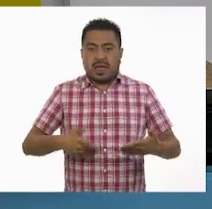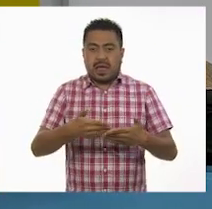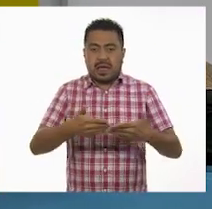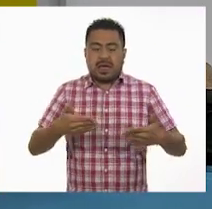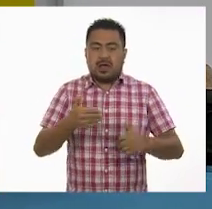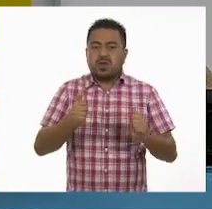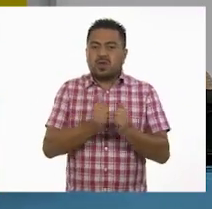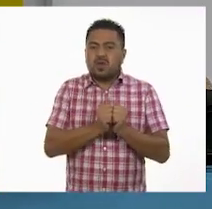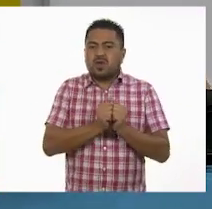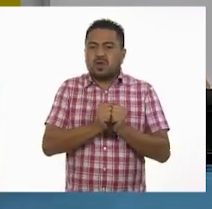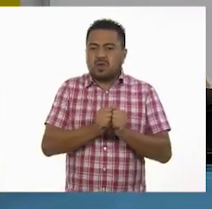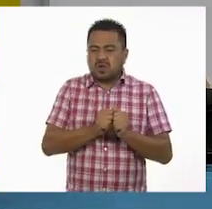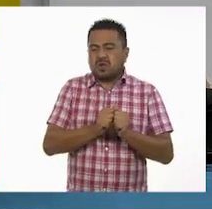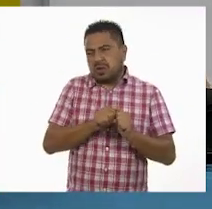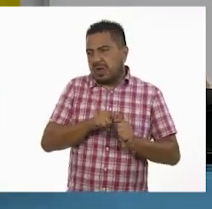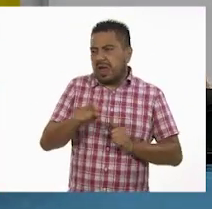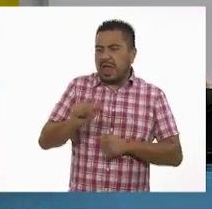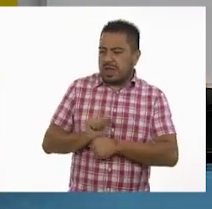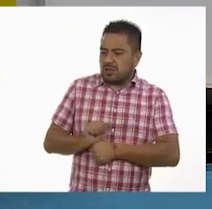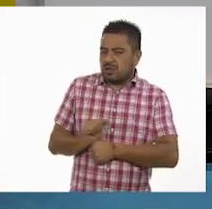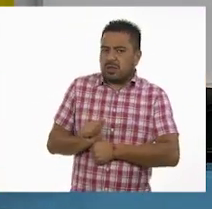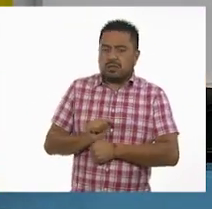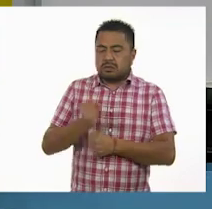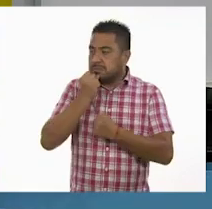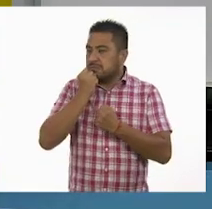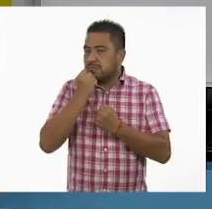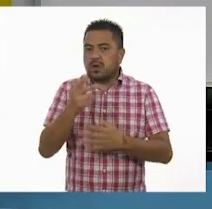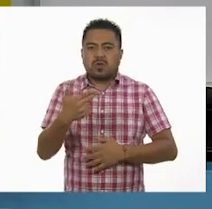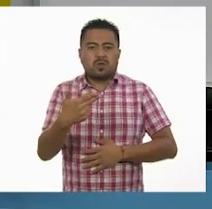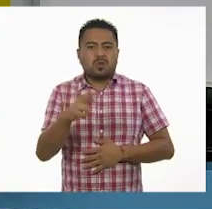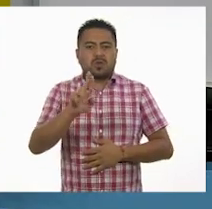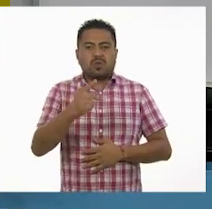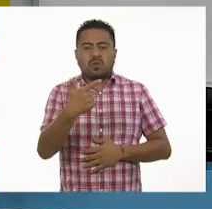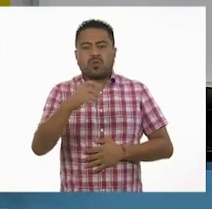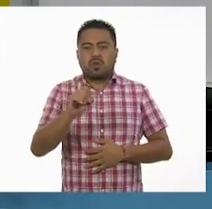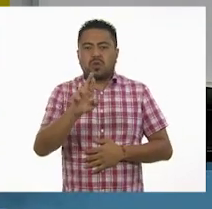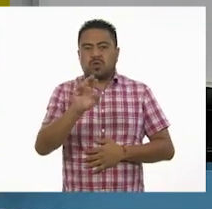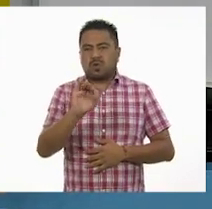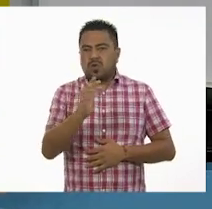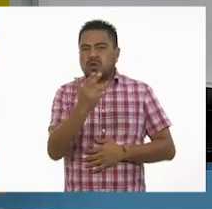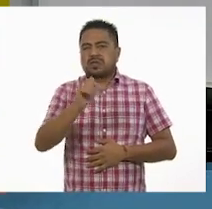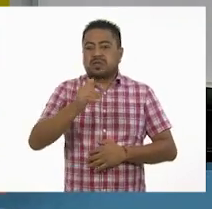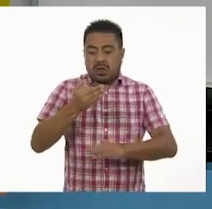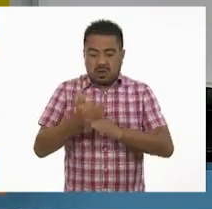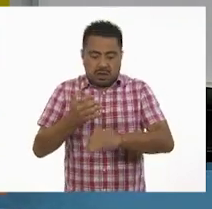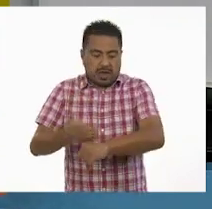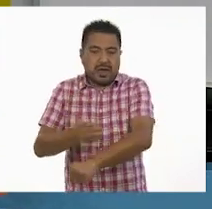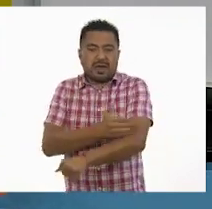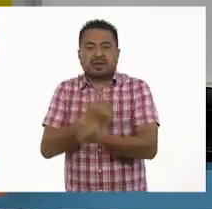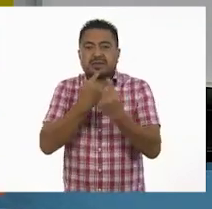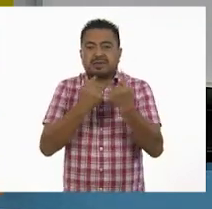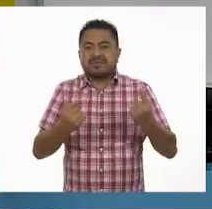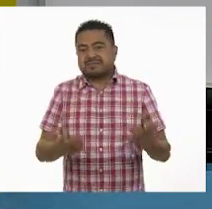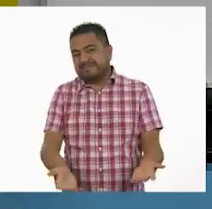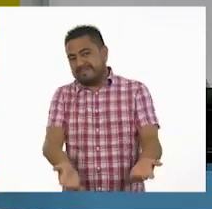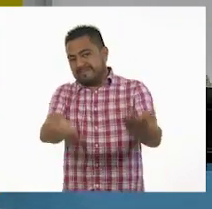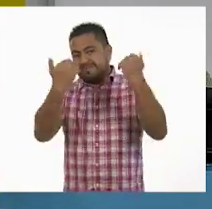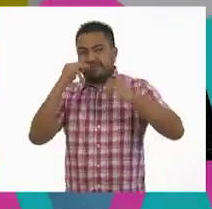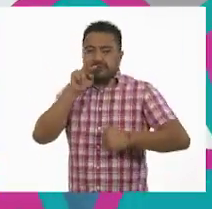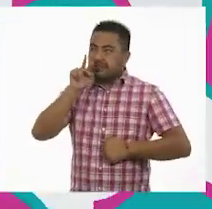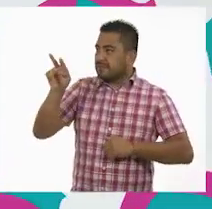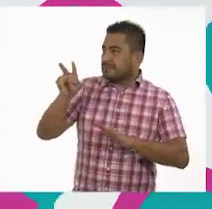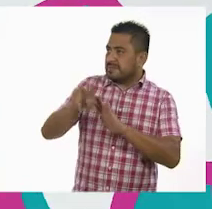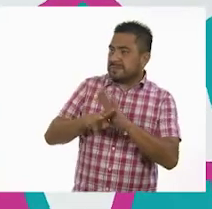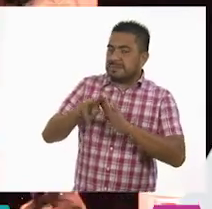con un manipulador, un actor increíble. Hugo Rocha, se llama. Muy bien. nos acompañen los niños y niñas a ver este video.